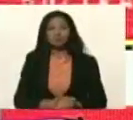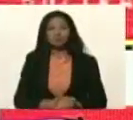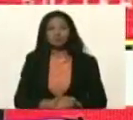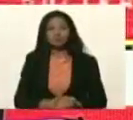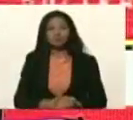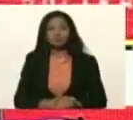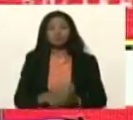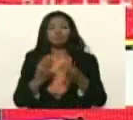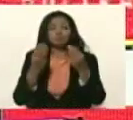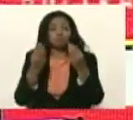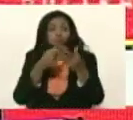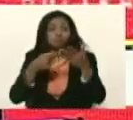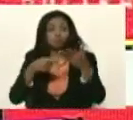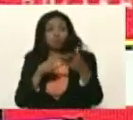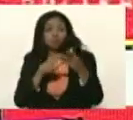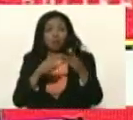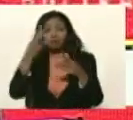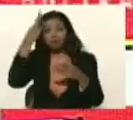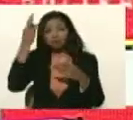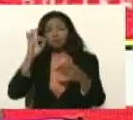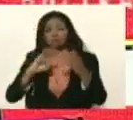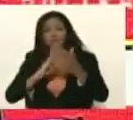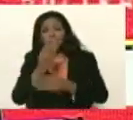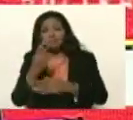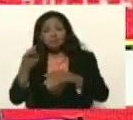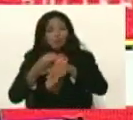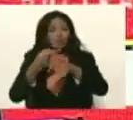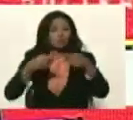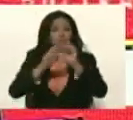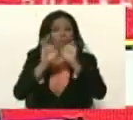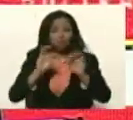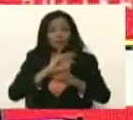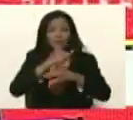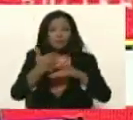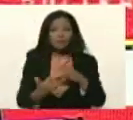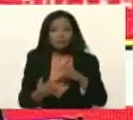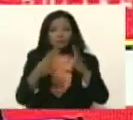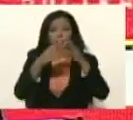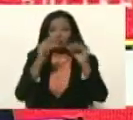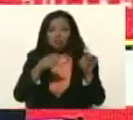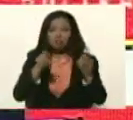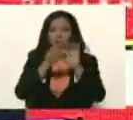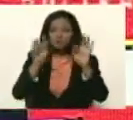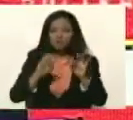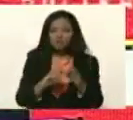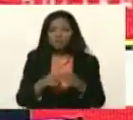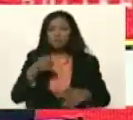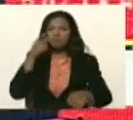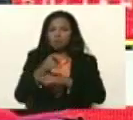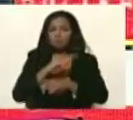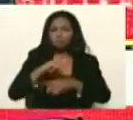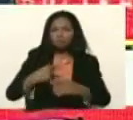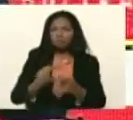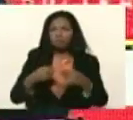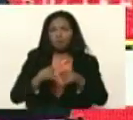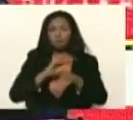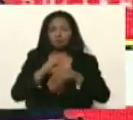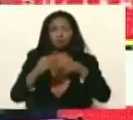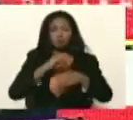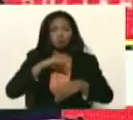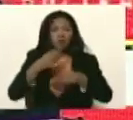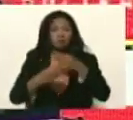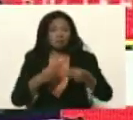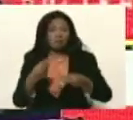Hay muchas cosas, en el Consejo Federal de Gobierno hay proyectos para todo. Ordenemos, porque ya están hechos los